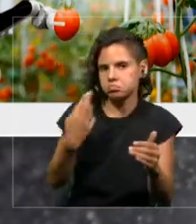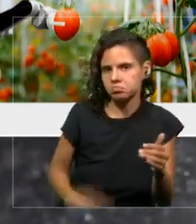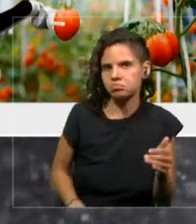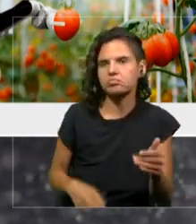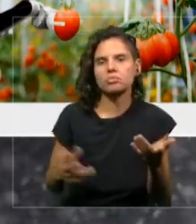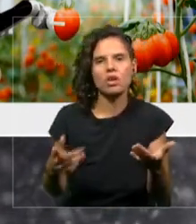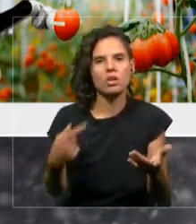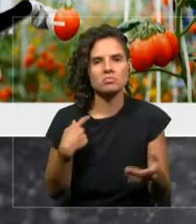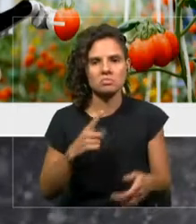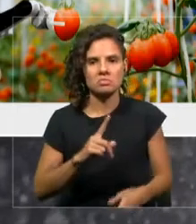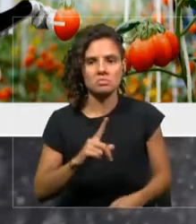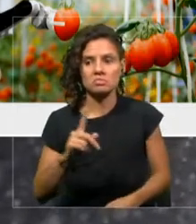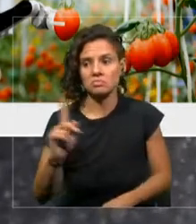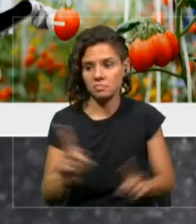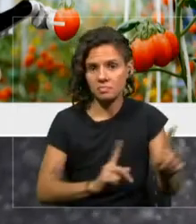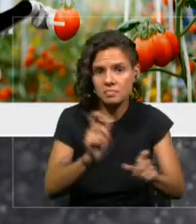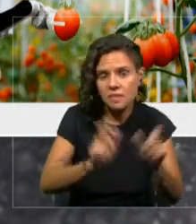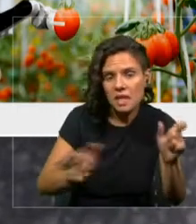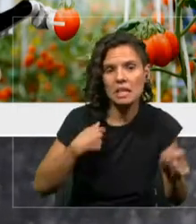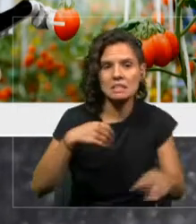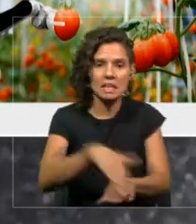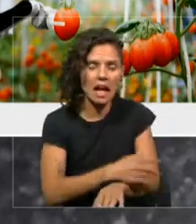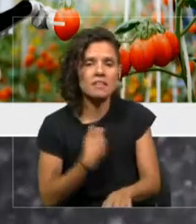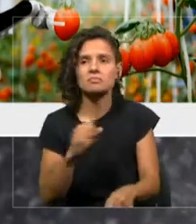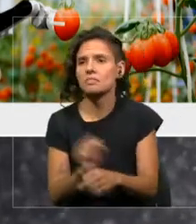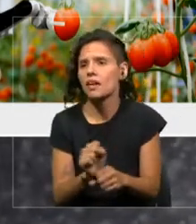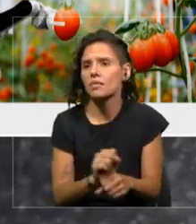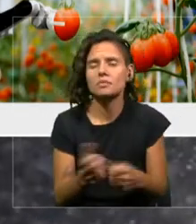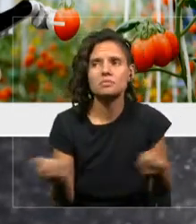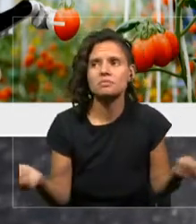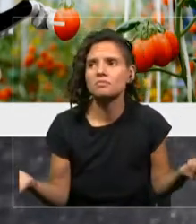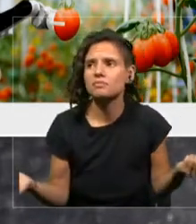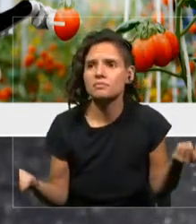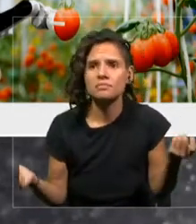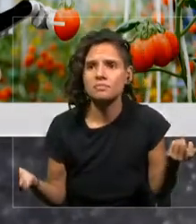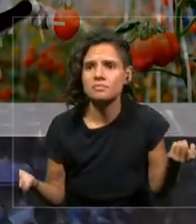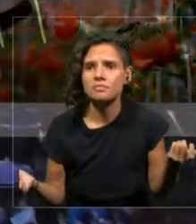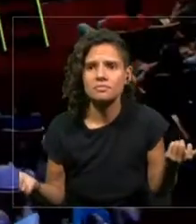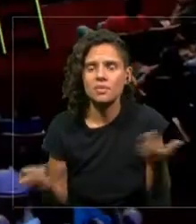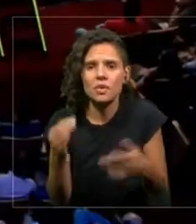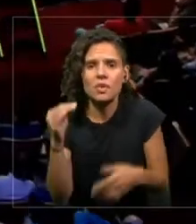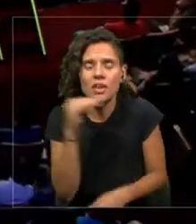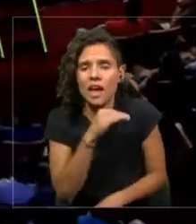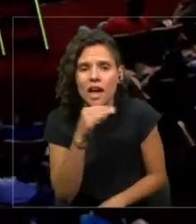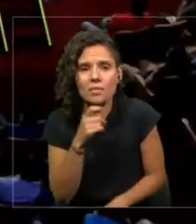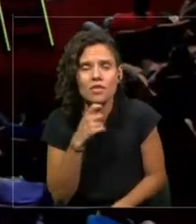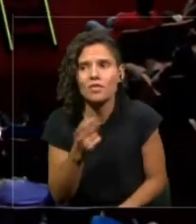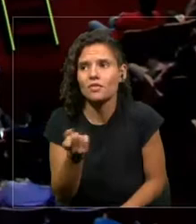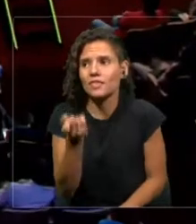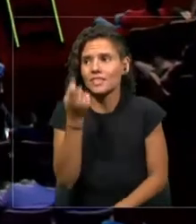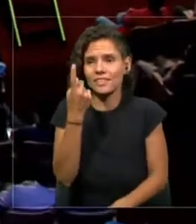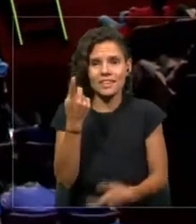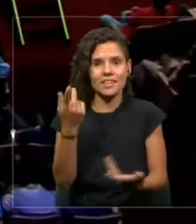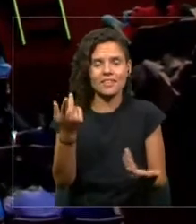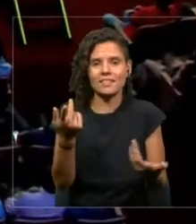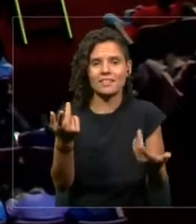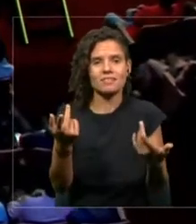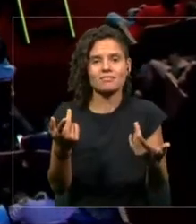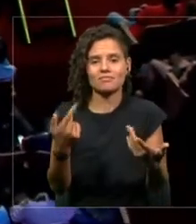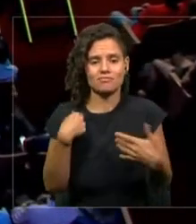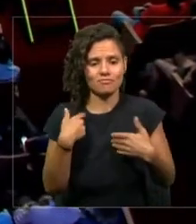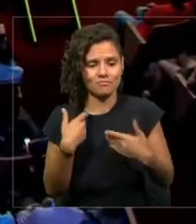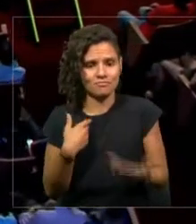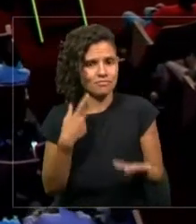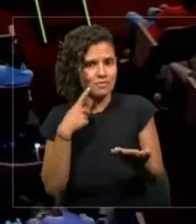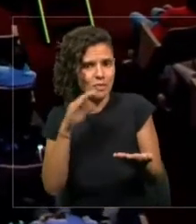clientes, en la calle, en el vehículo que de manera muy rápida vamos a estar manejando o nos va a estar transportando, ya sea de